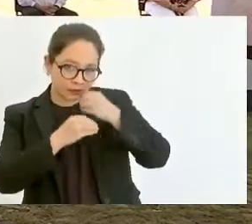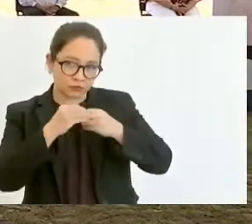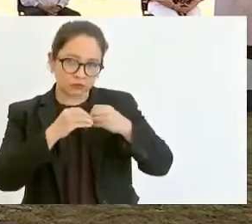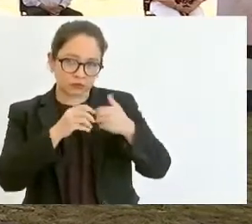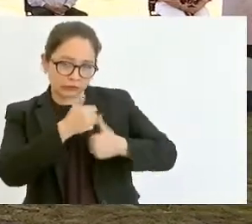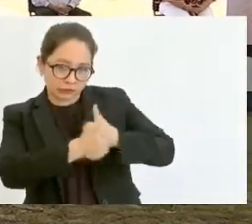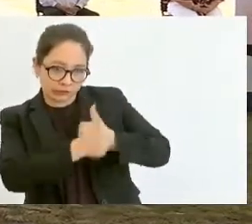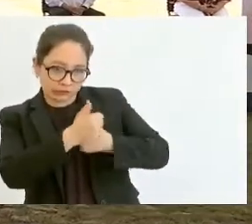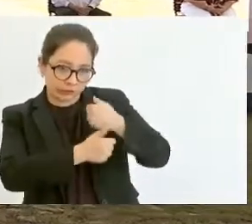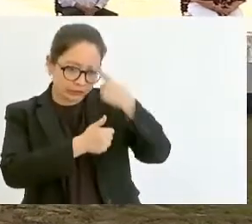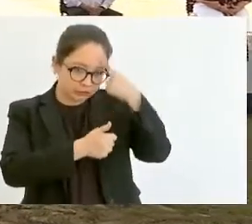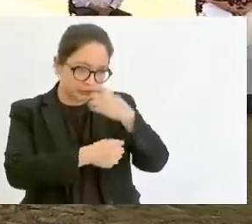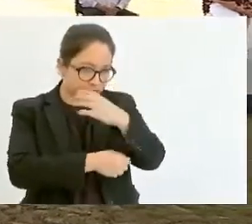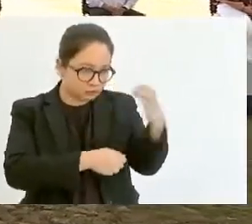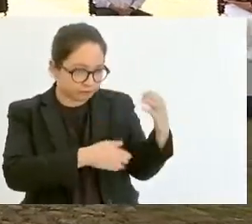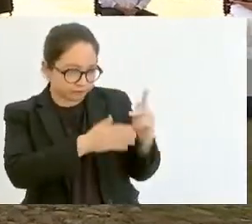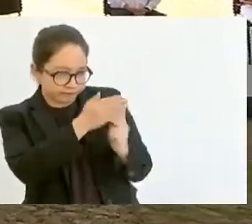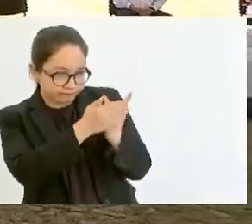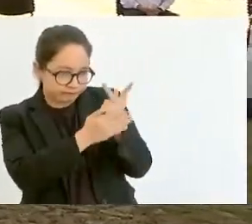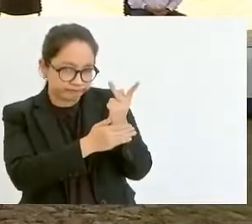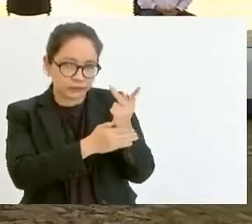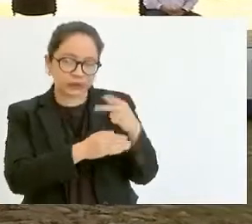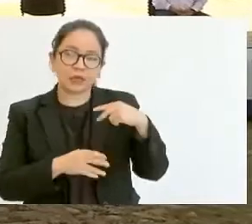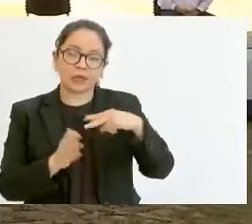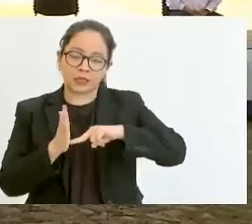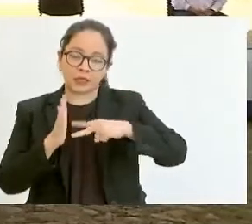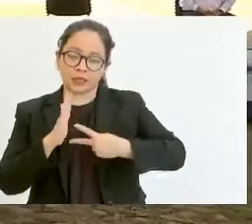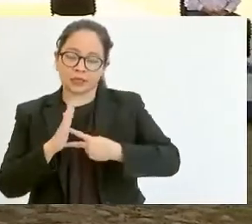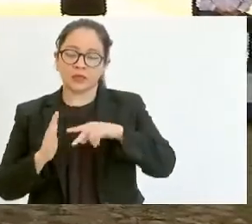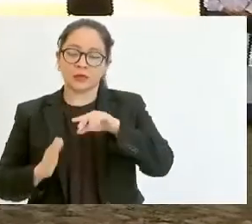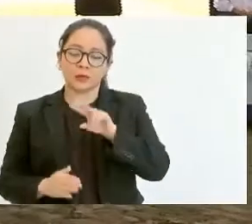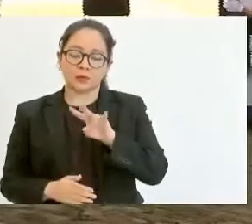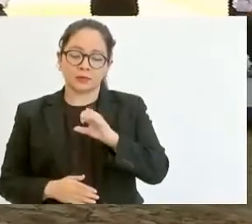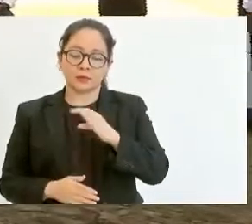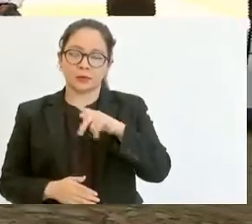Agricultura y Desarrollo Rural, Ingeniero Víctor Suárez Carrera.